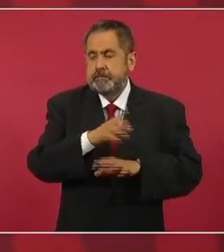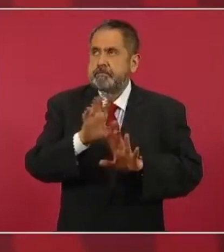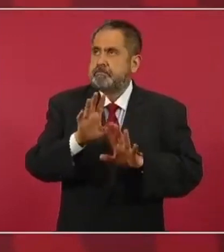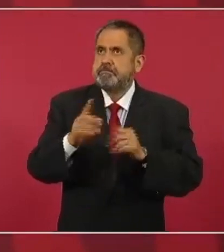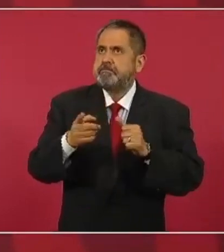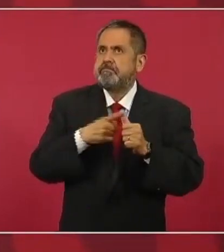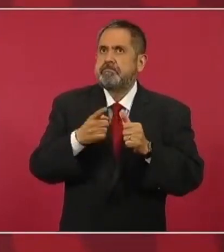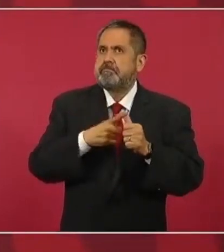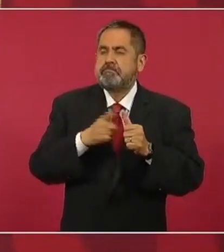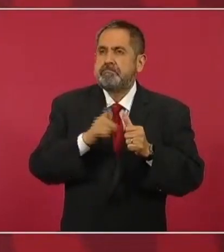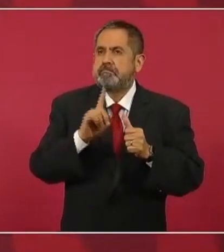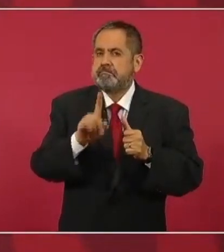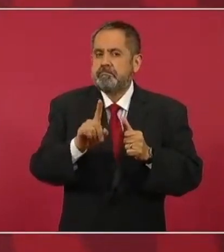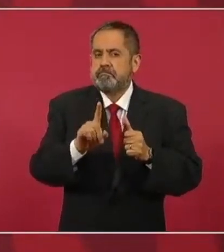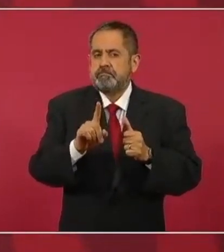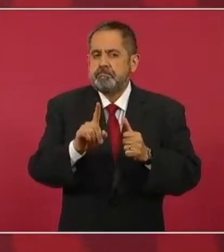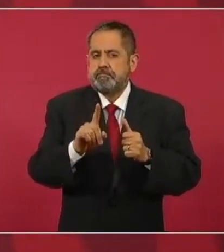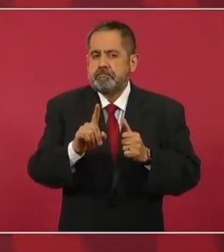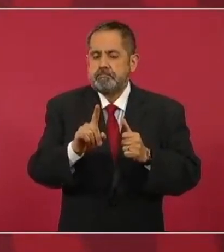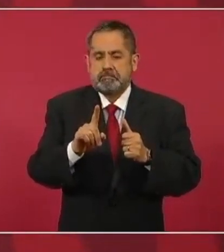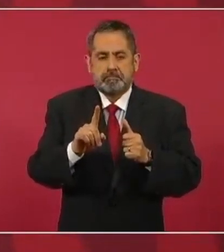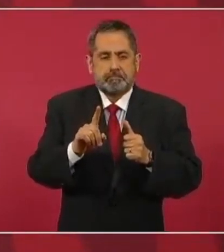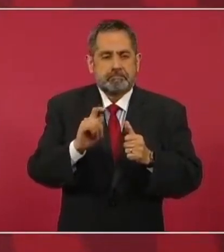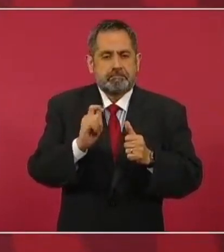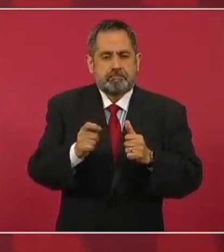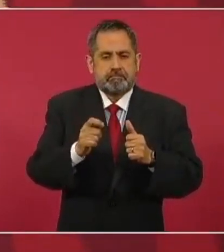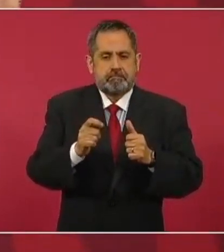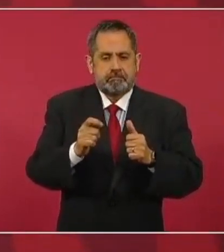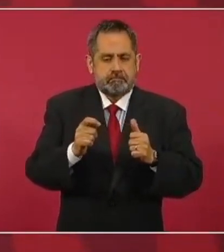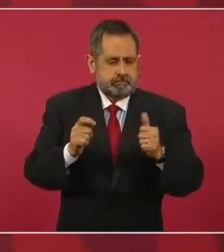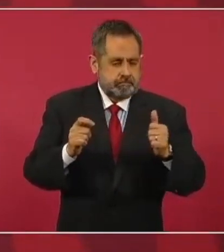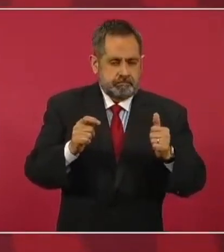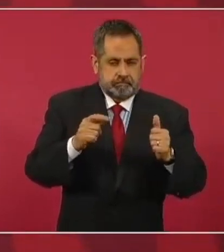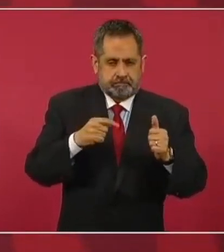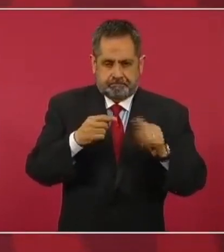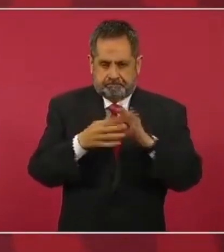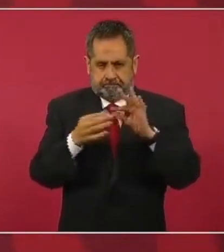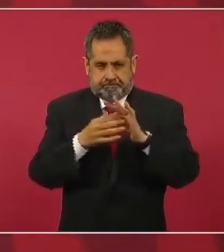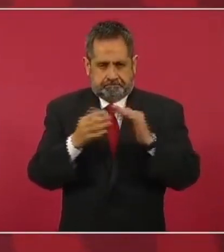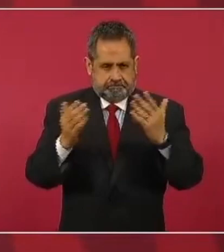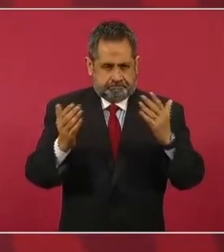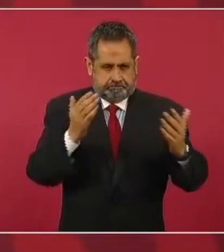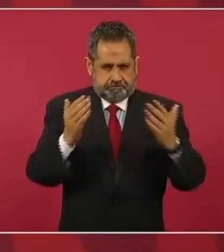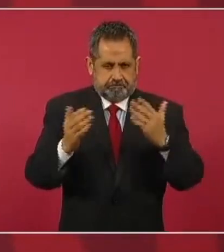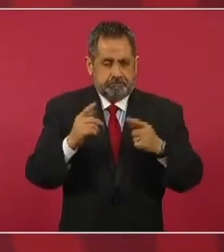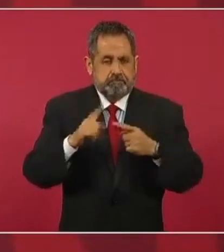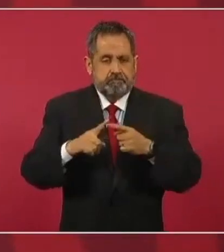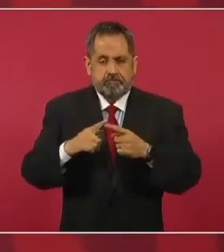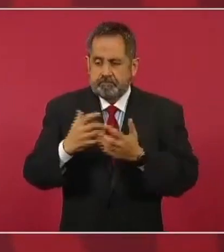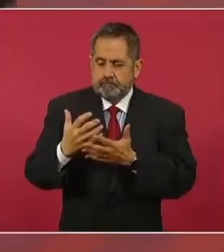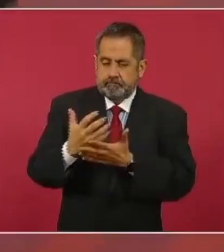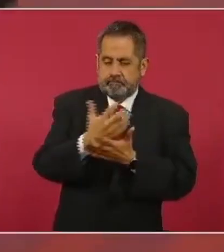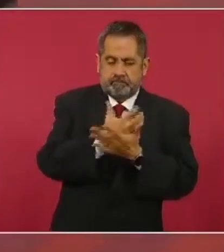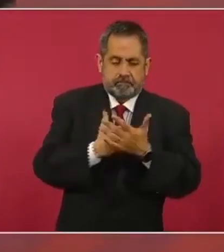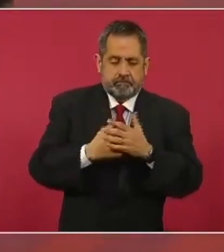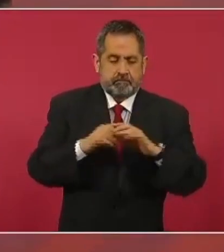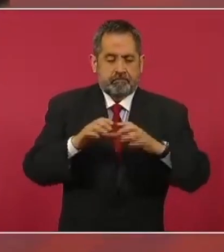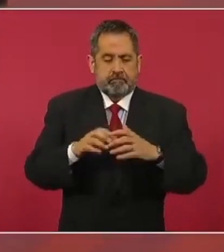primero, equiparaban a lo que ganaba el Poder Judicial.